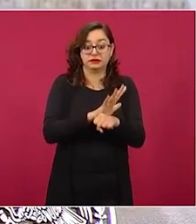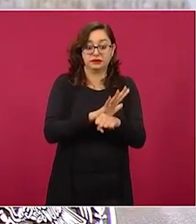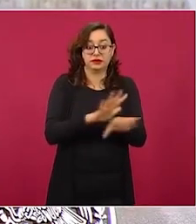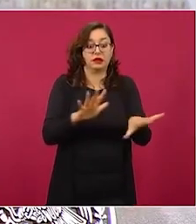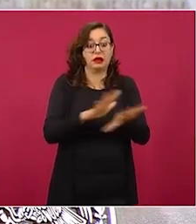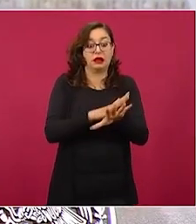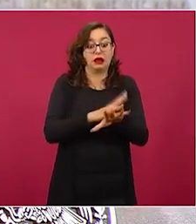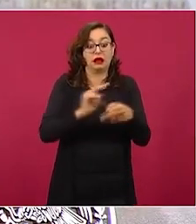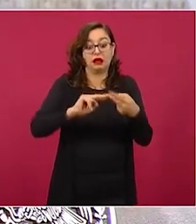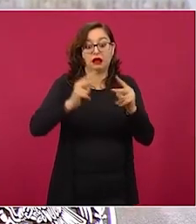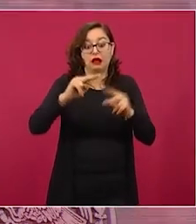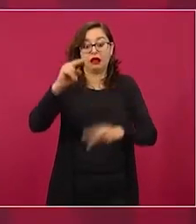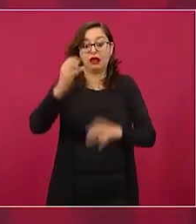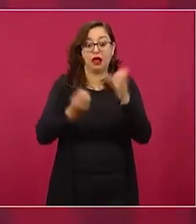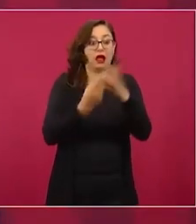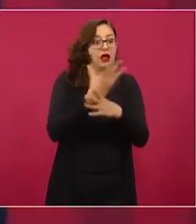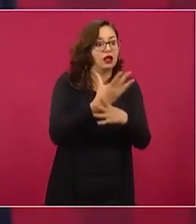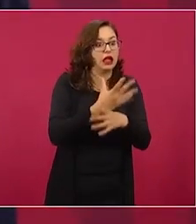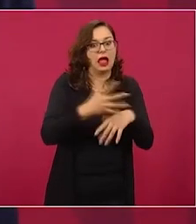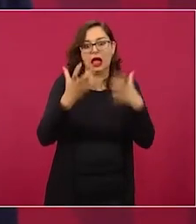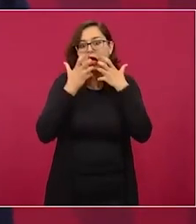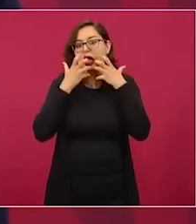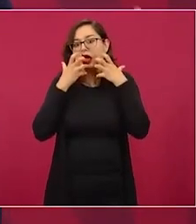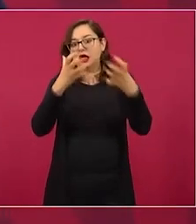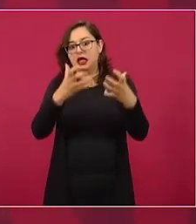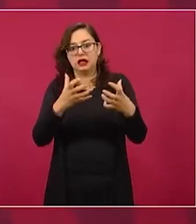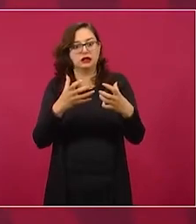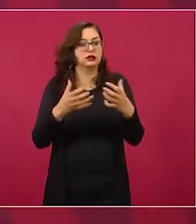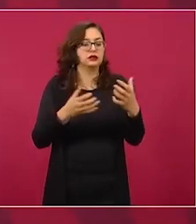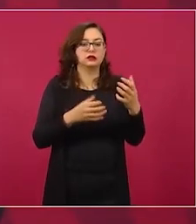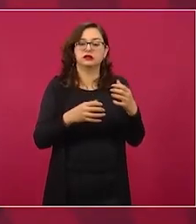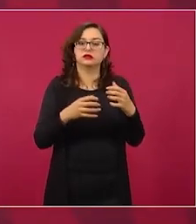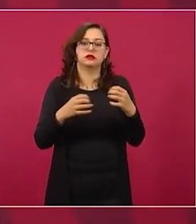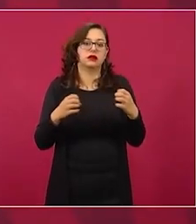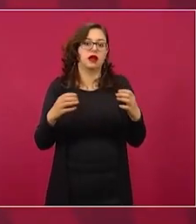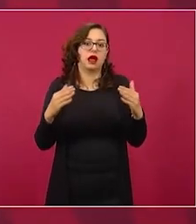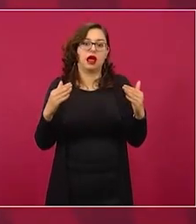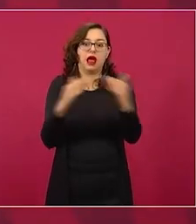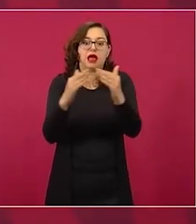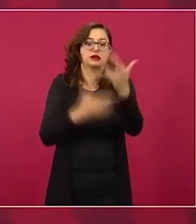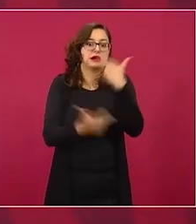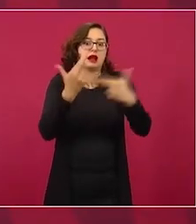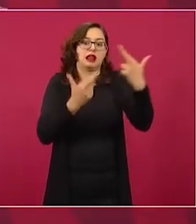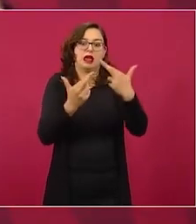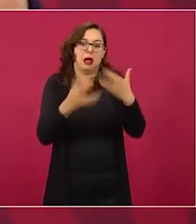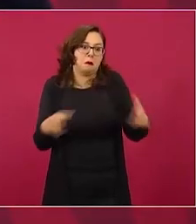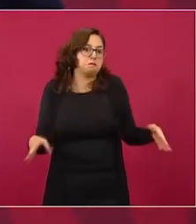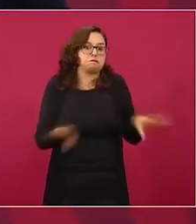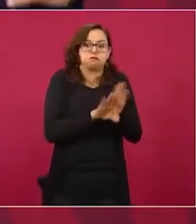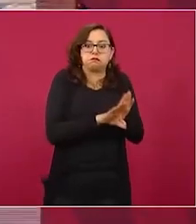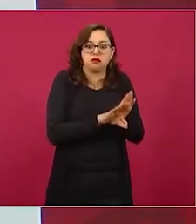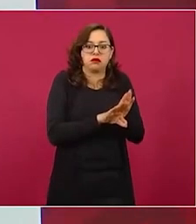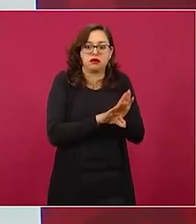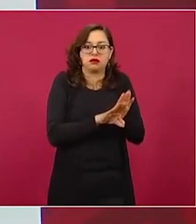porque los analistas están